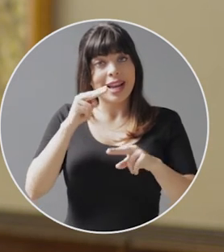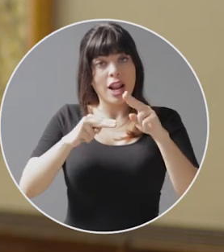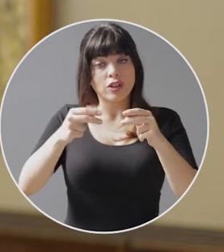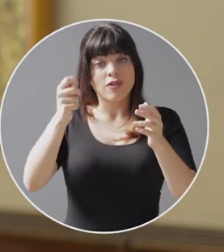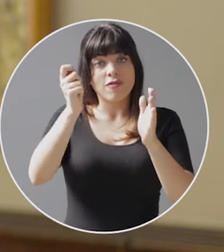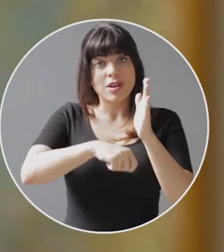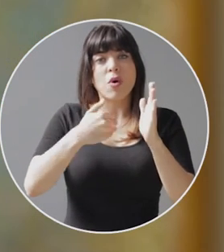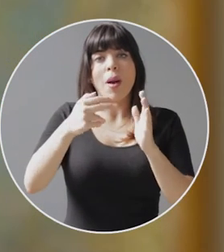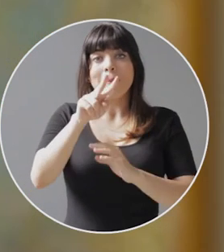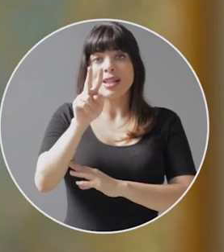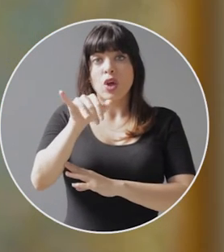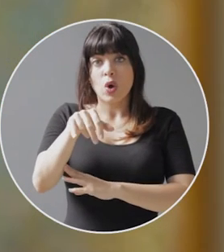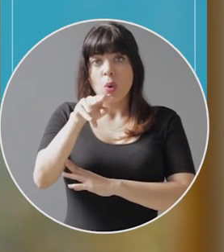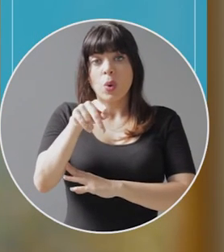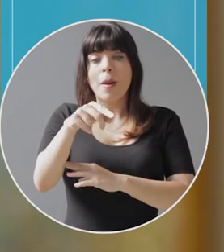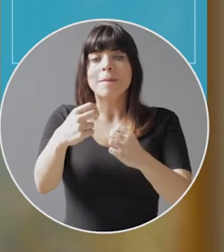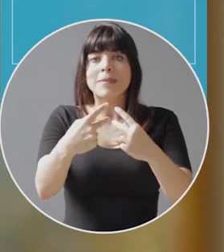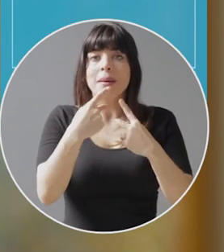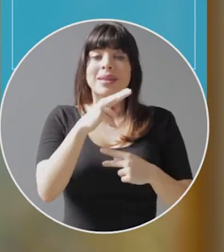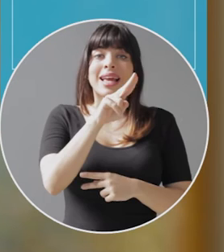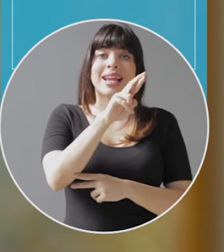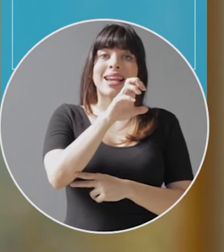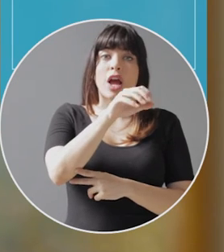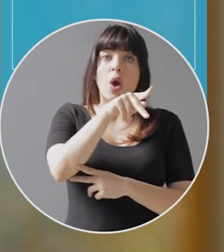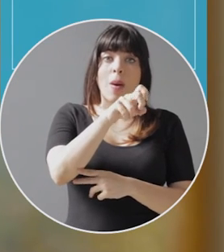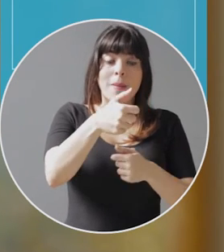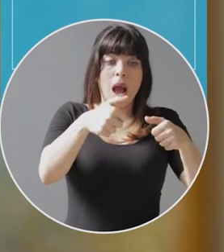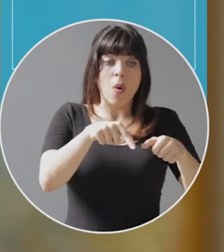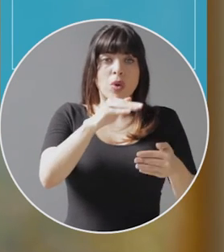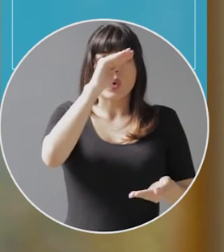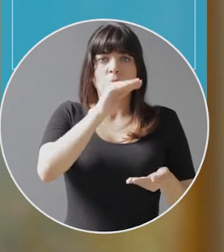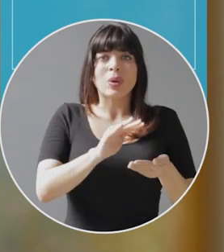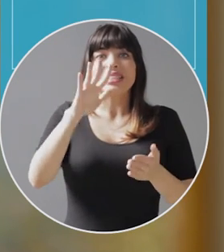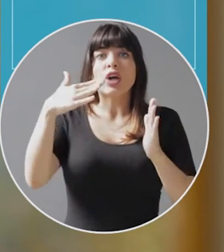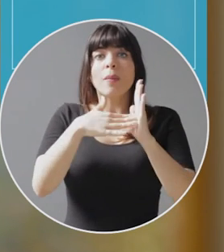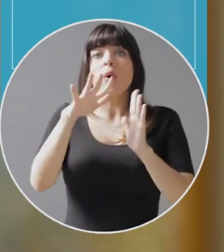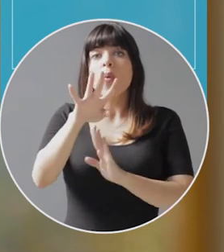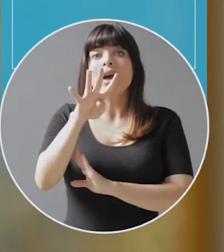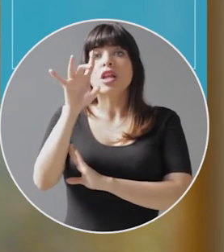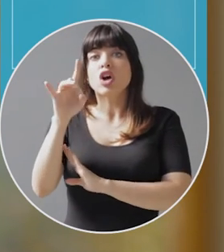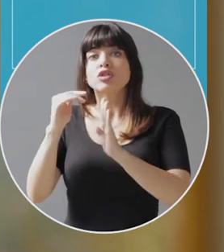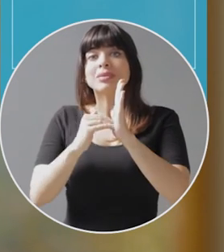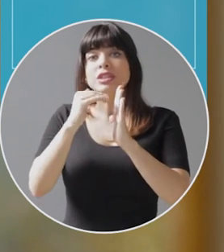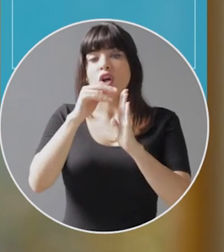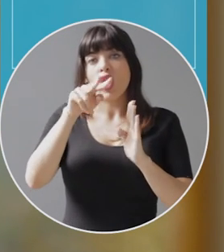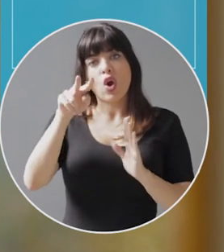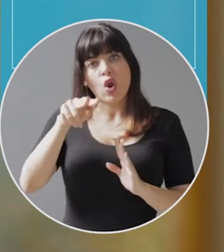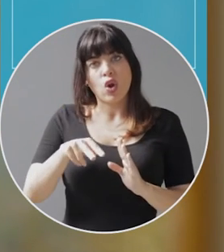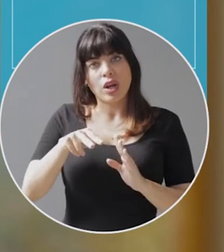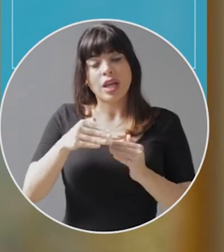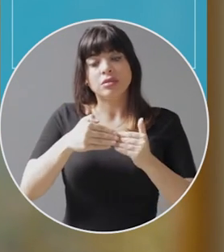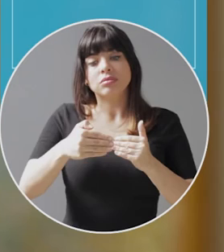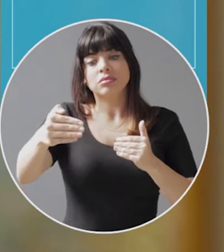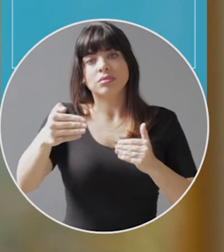firmó este 22 de junio permitió que la convención de Recope se redujera en 5,048 millones de colones durante